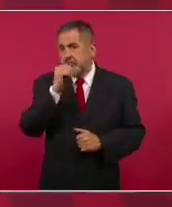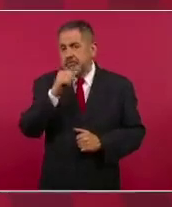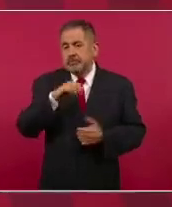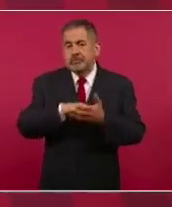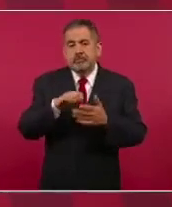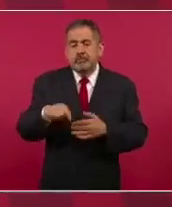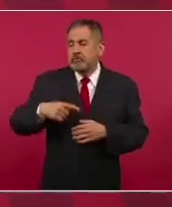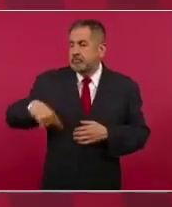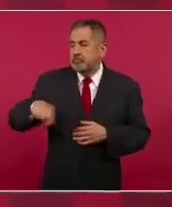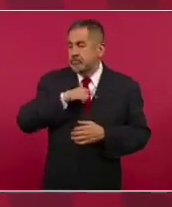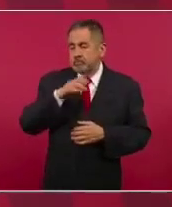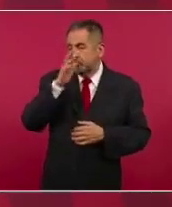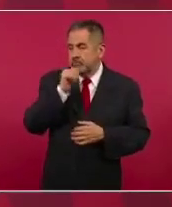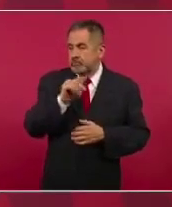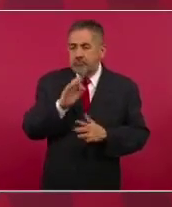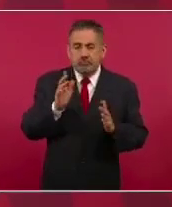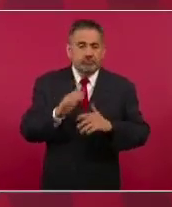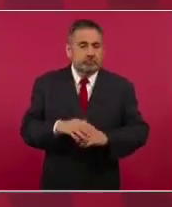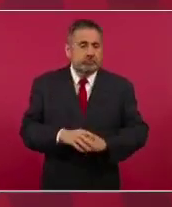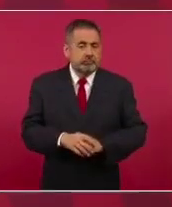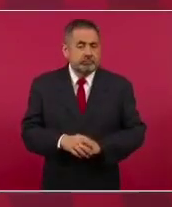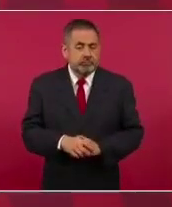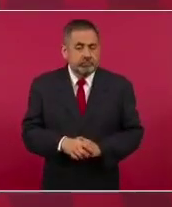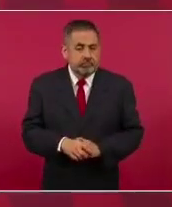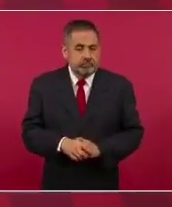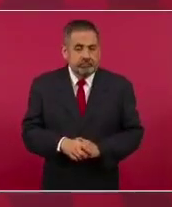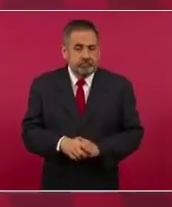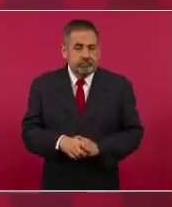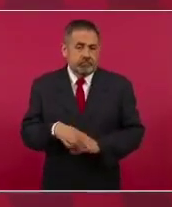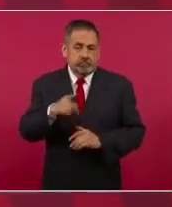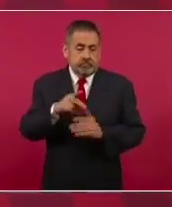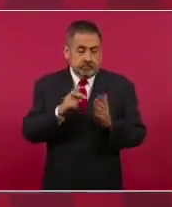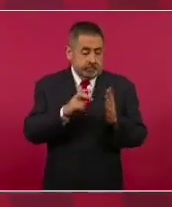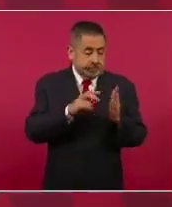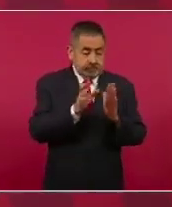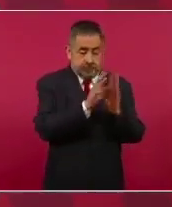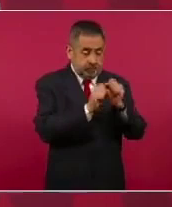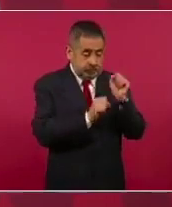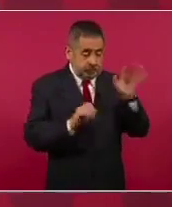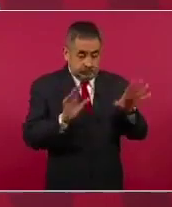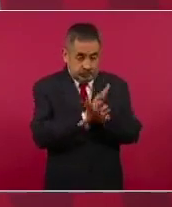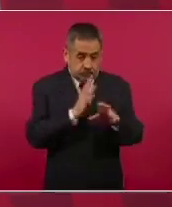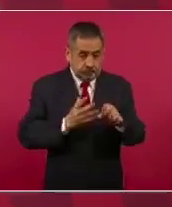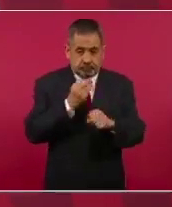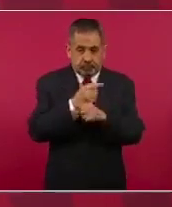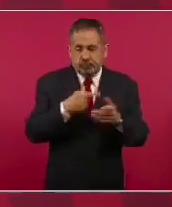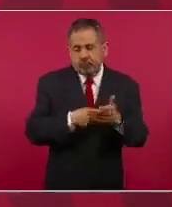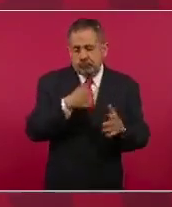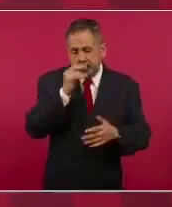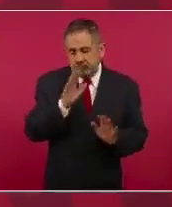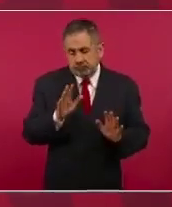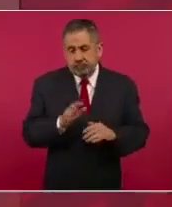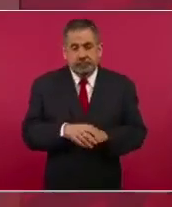No podemos, porque no es la reforma constitucional, quitar